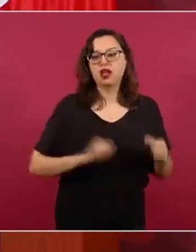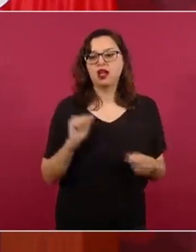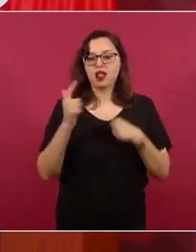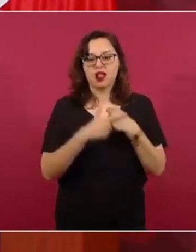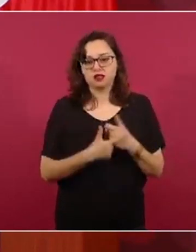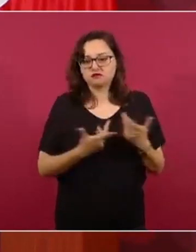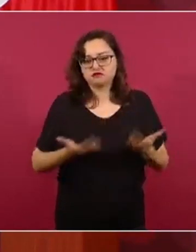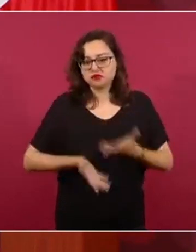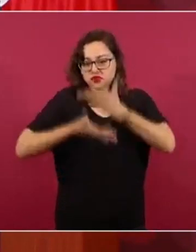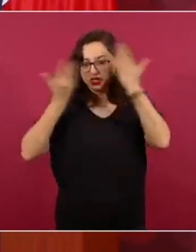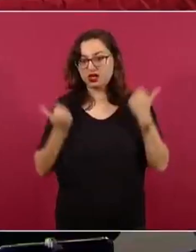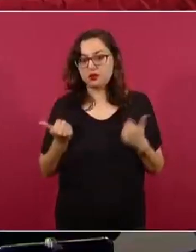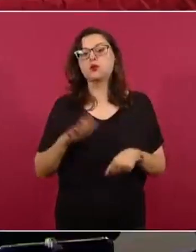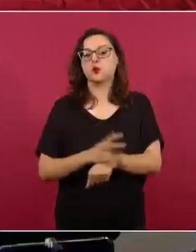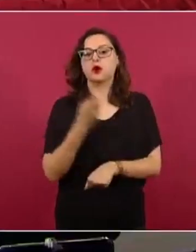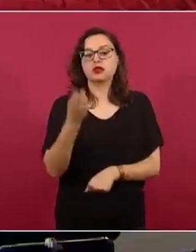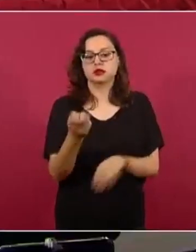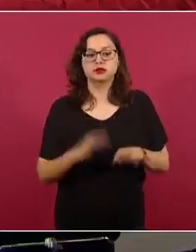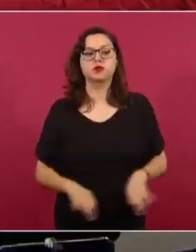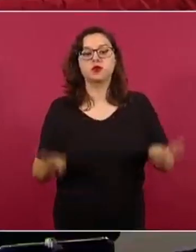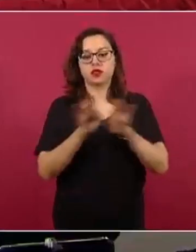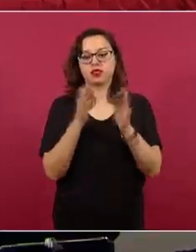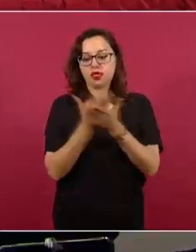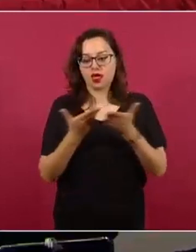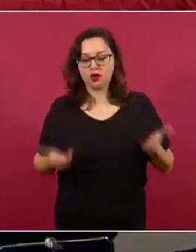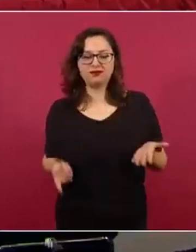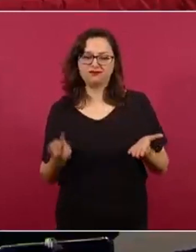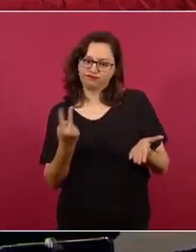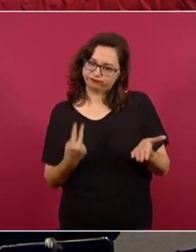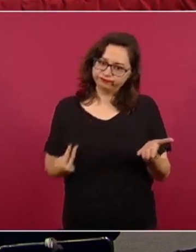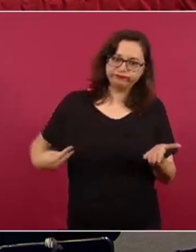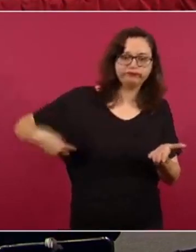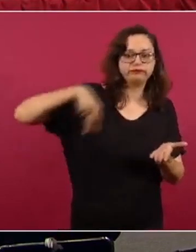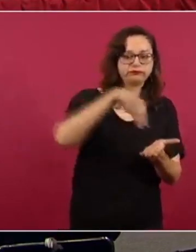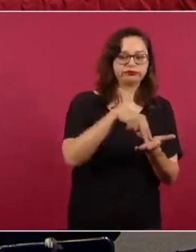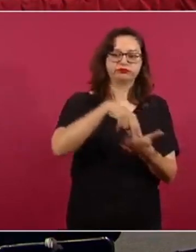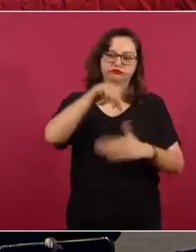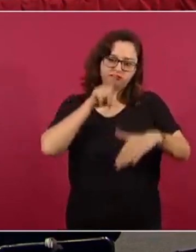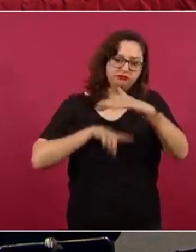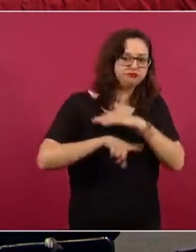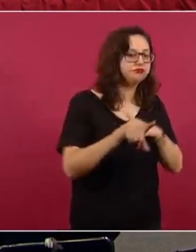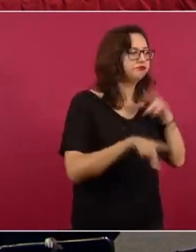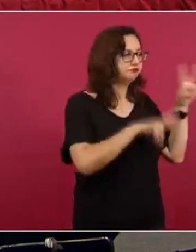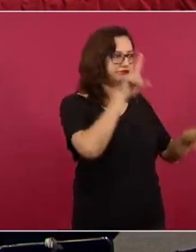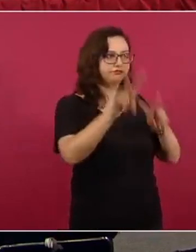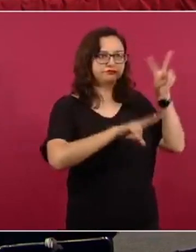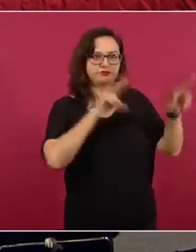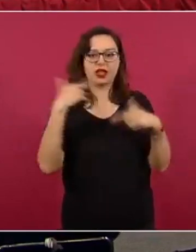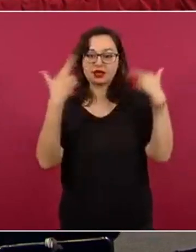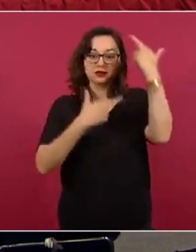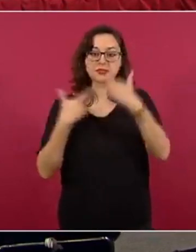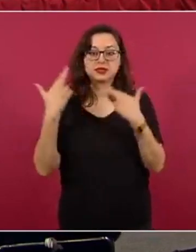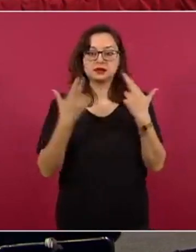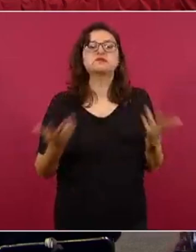los hechos. ¿Qué se encontró en la siguiente, en esta radiografía de los 15 estados? Son,